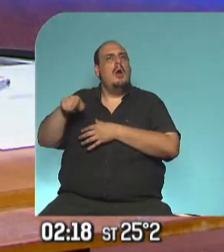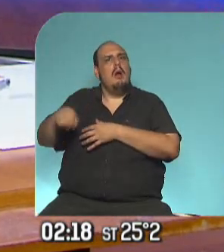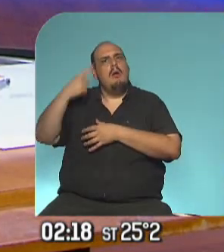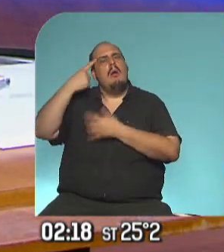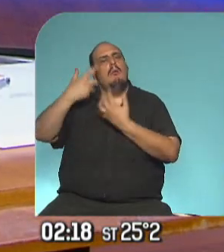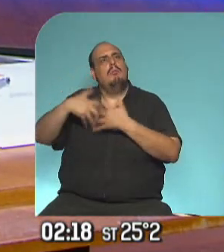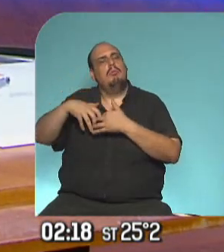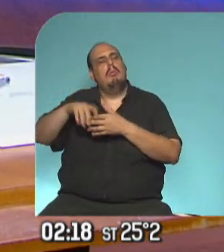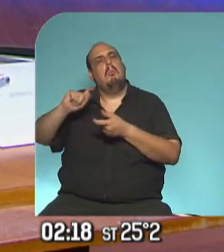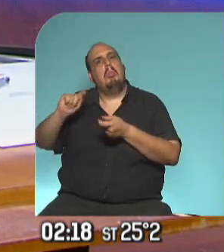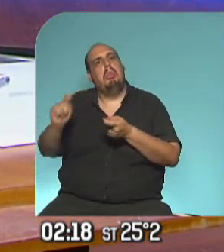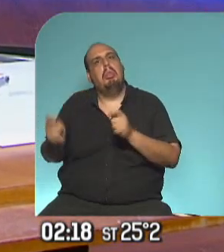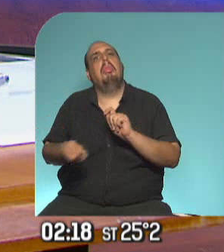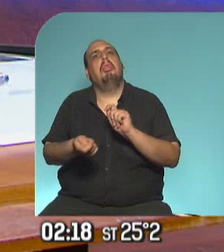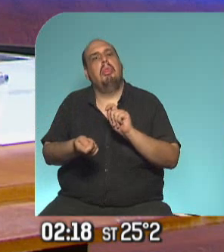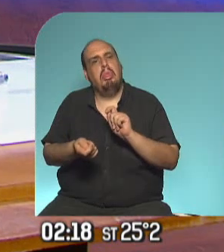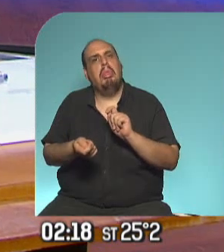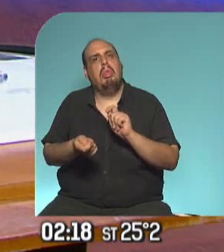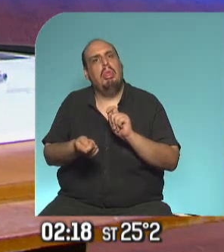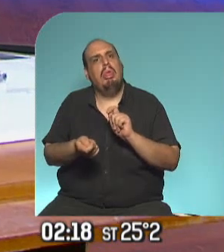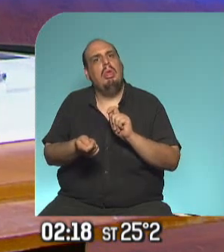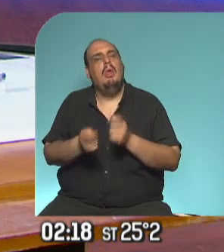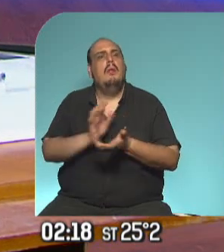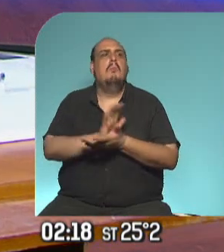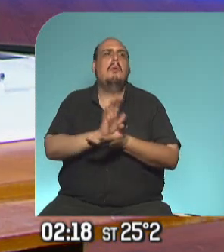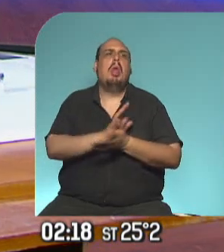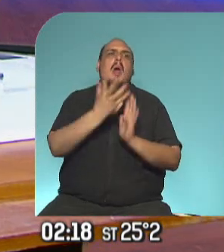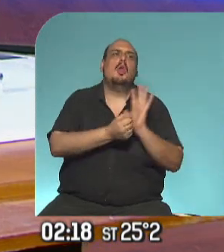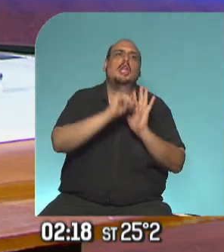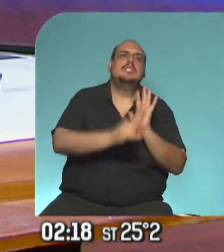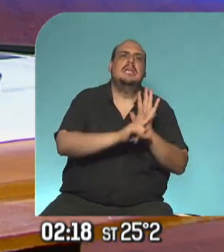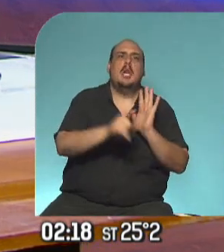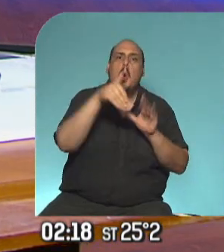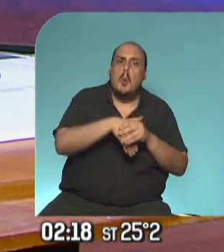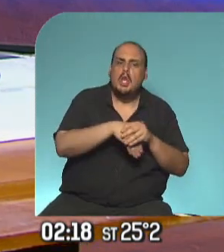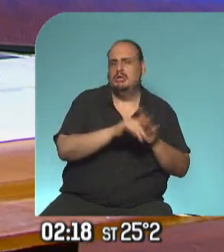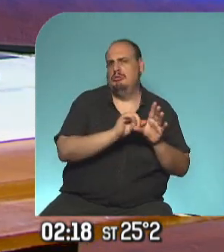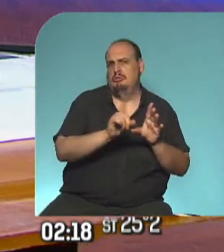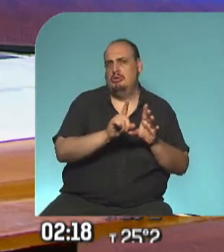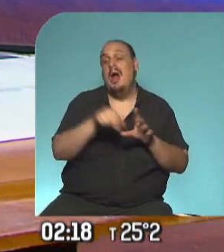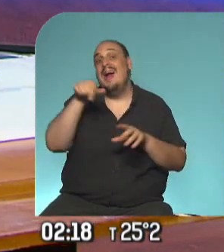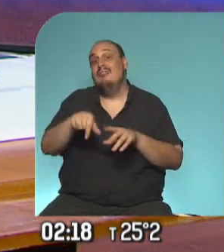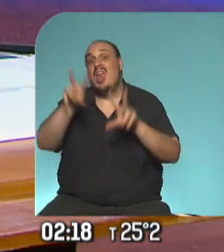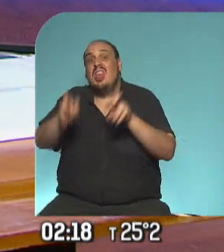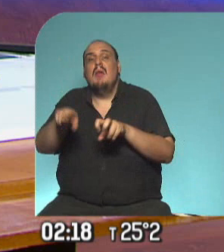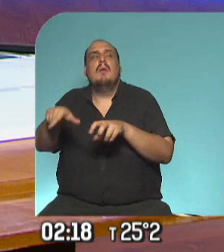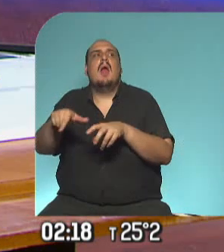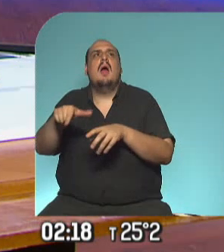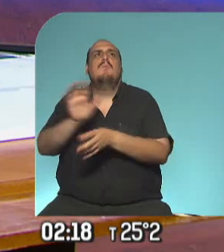cambiado porque no están votando por el sí al aborto o por el no al aborto están votando por